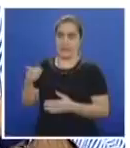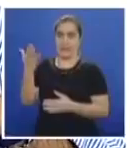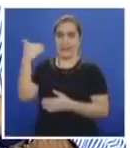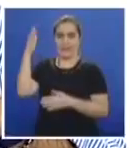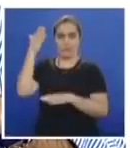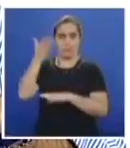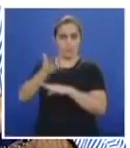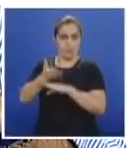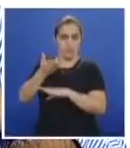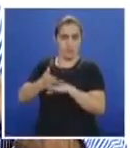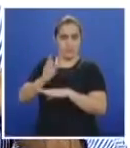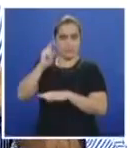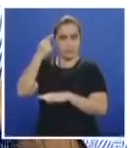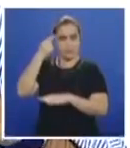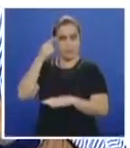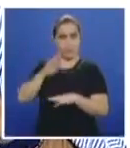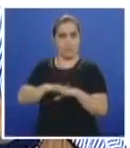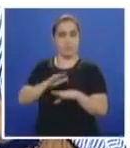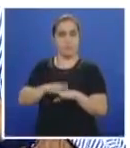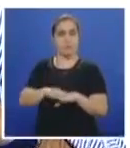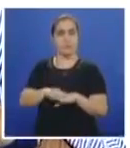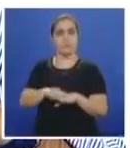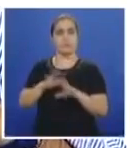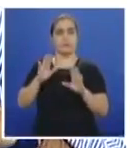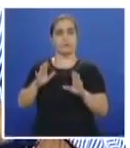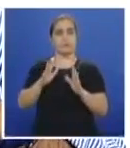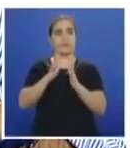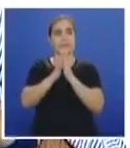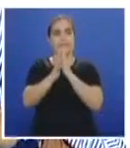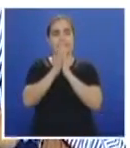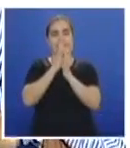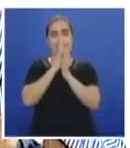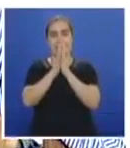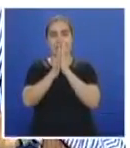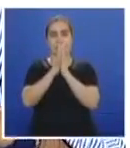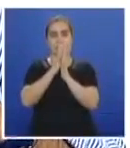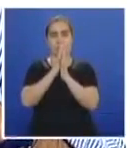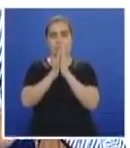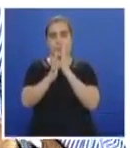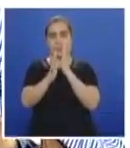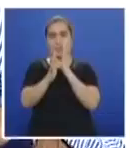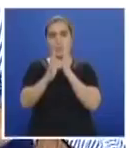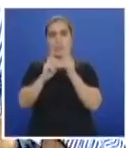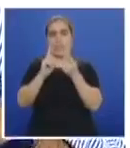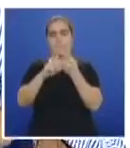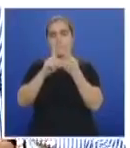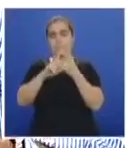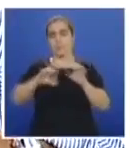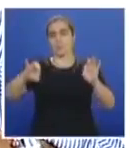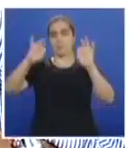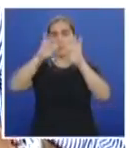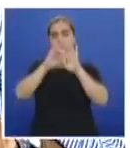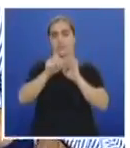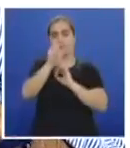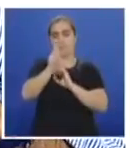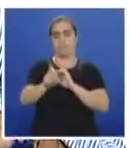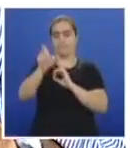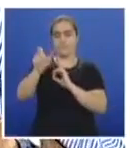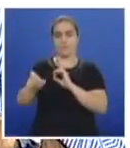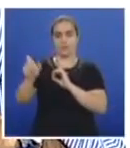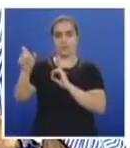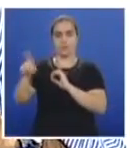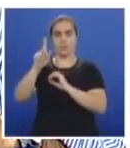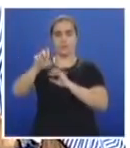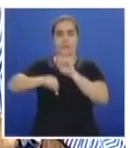gobierno del alcalde Guerrero. Los centros son para darle prioridad y relación al peatón y al